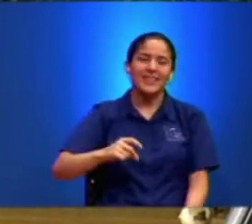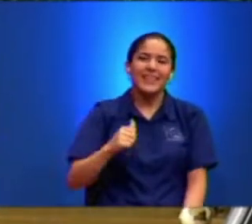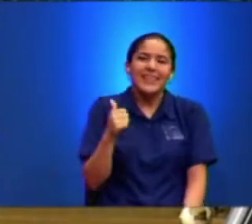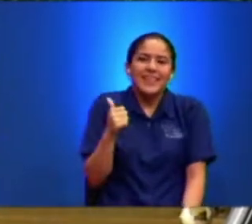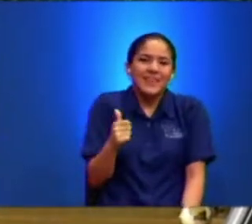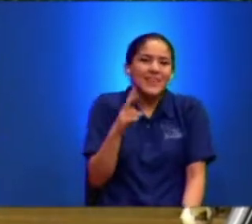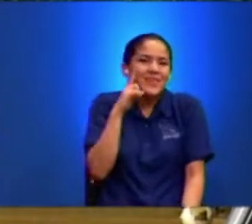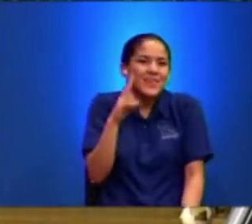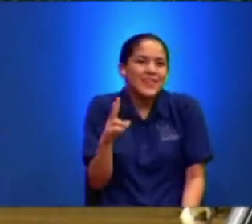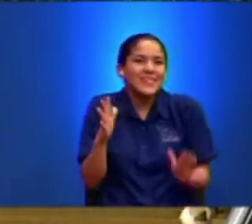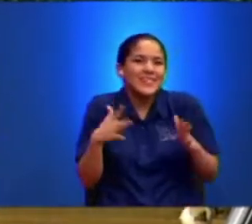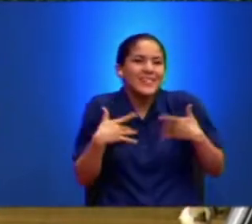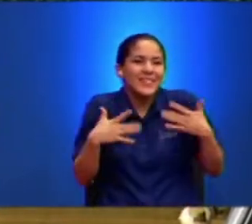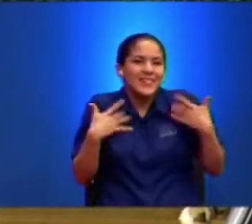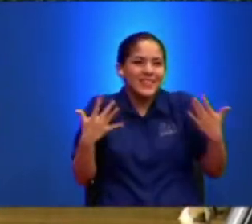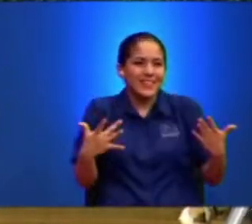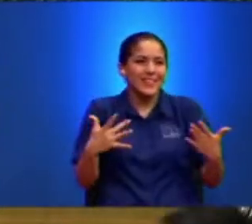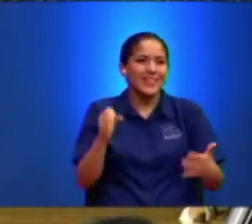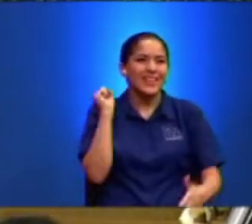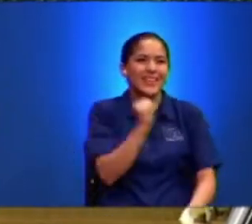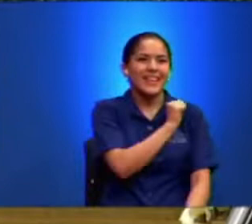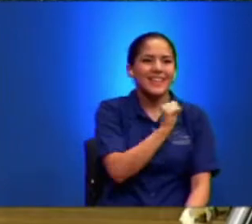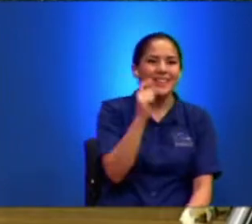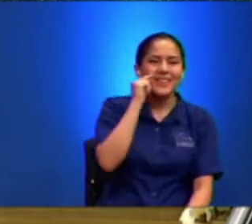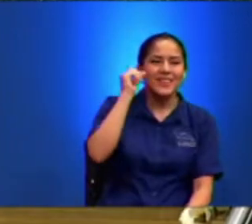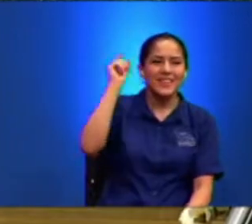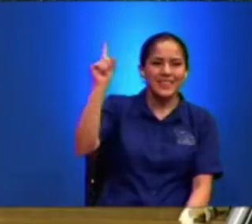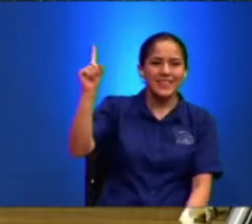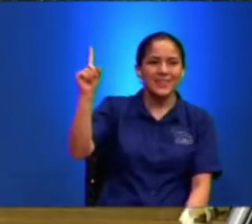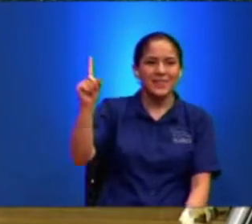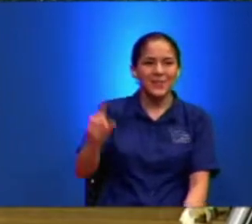contentos cantándole al Señor